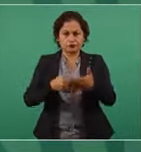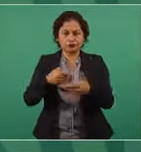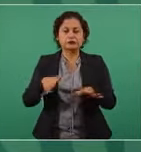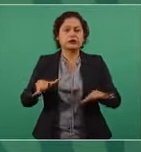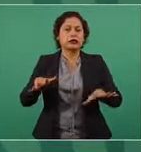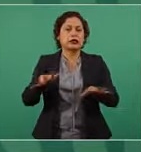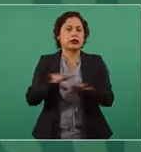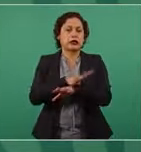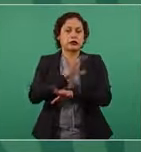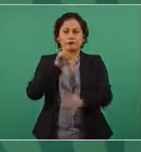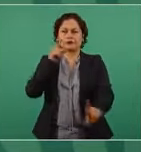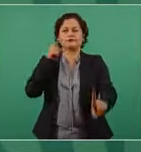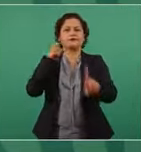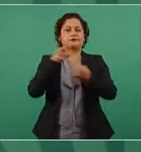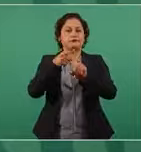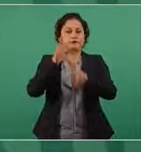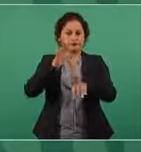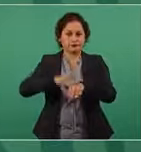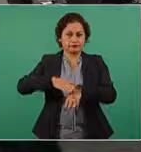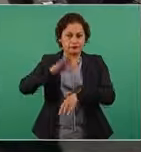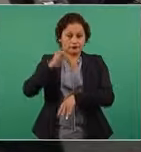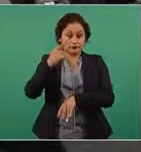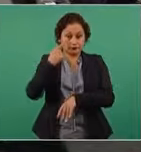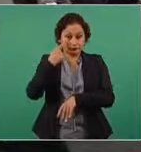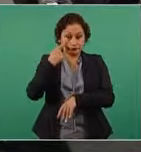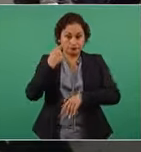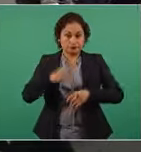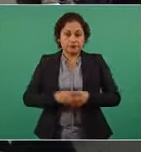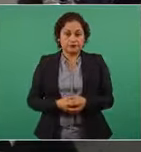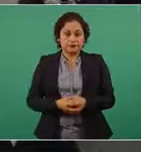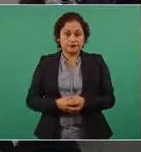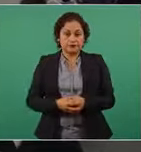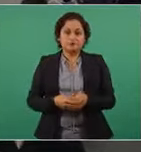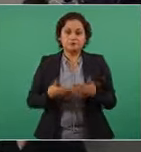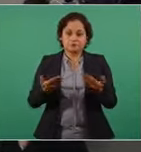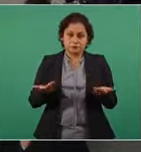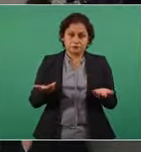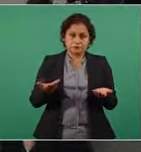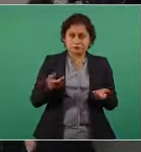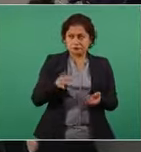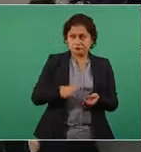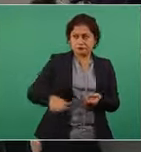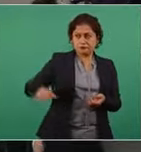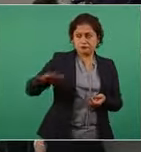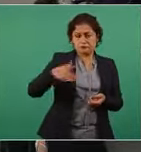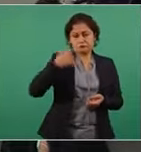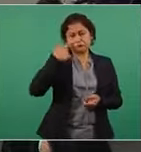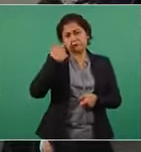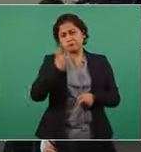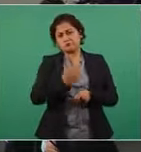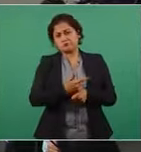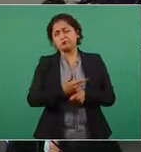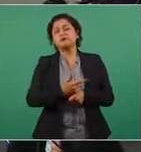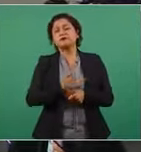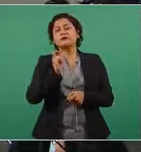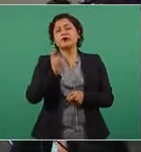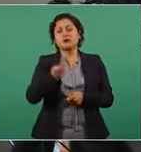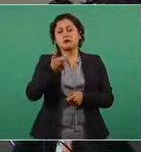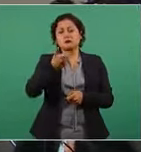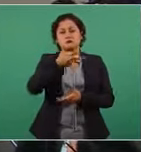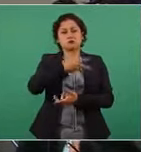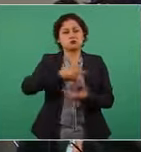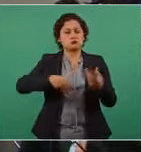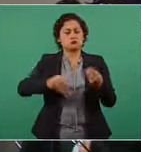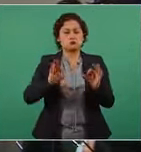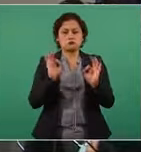O sea, que está bien la economía. A ver si tenemos lo del